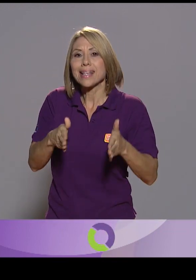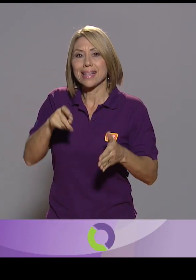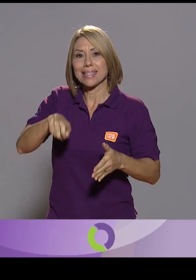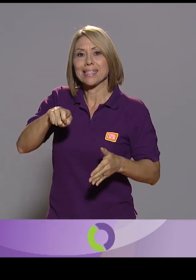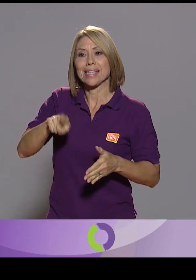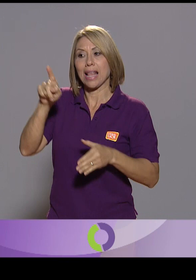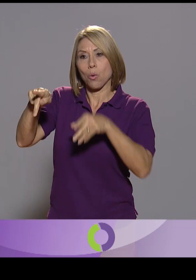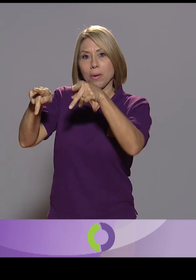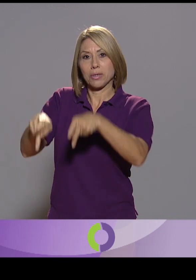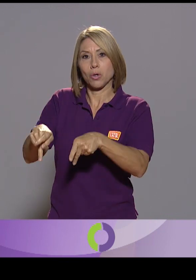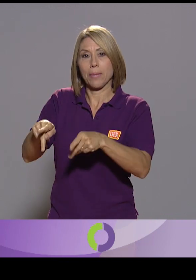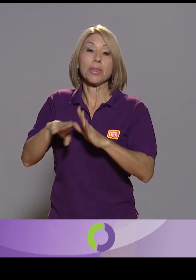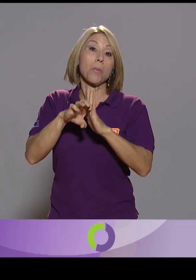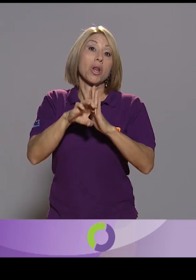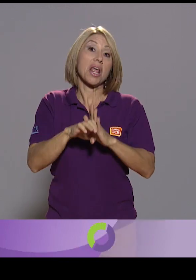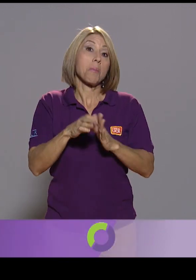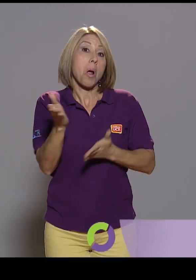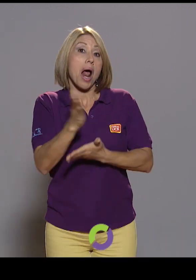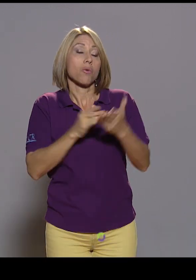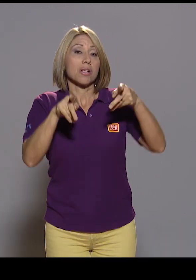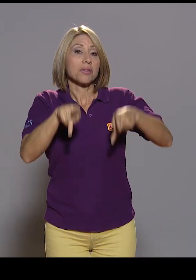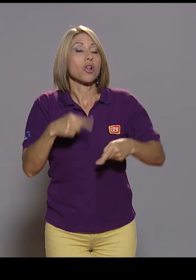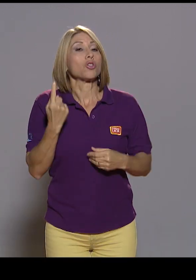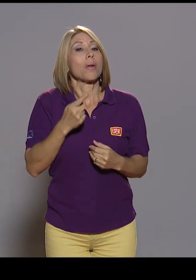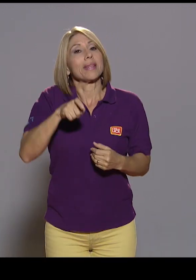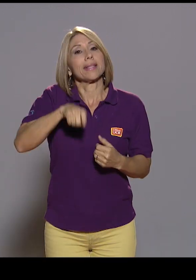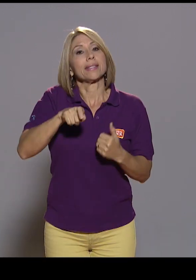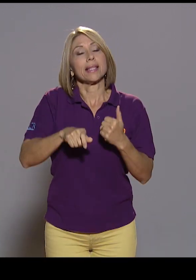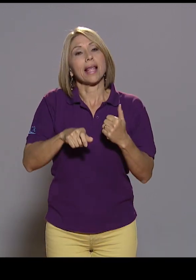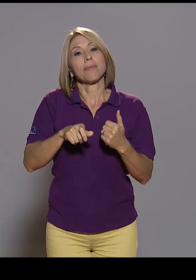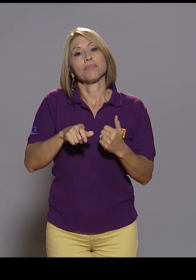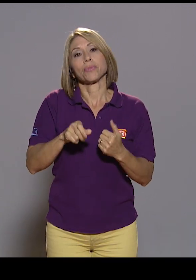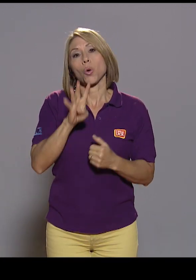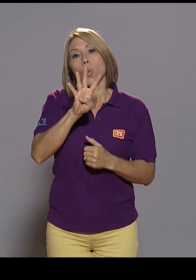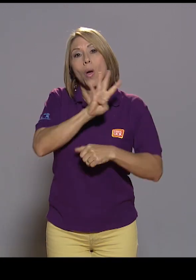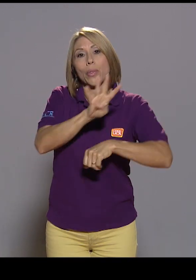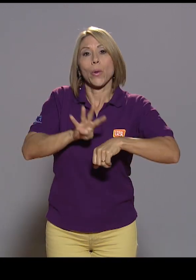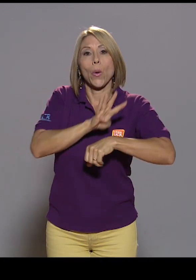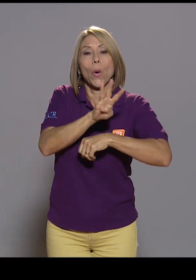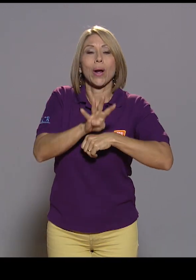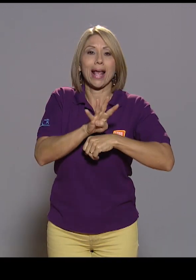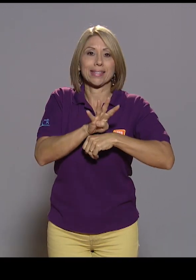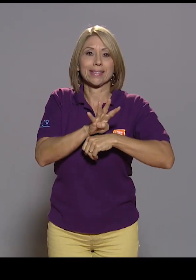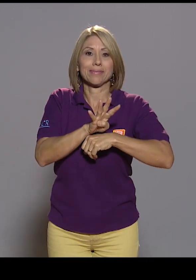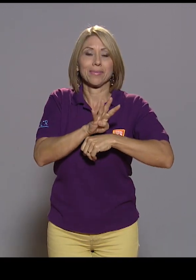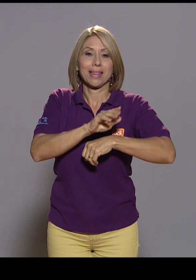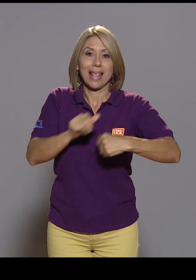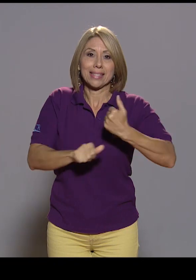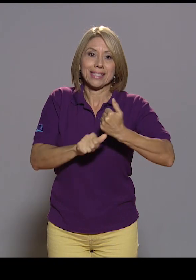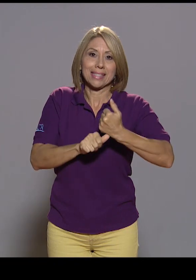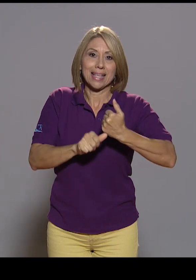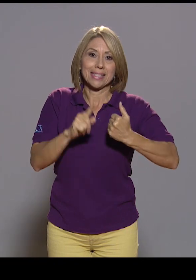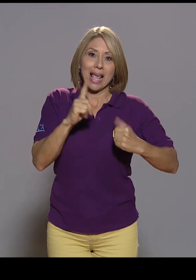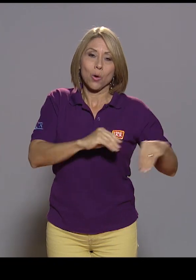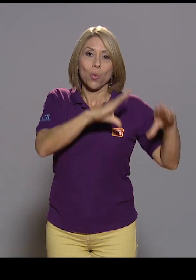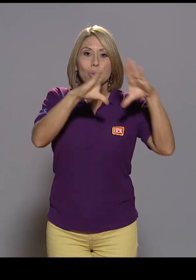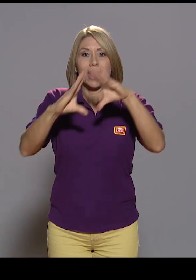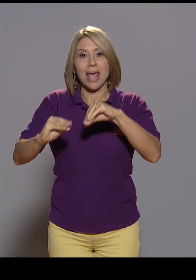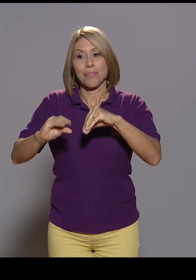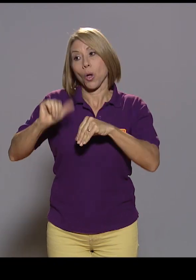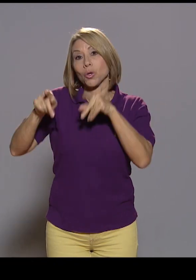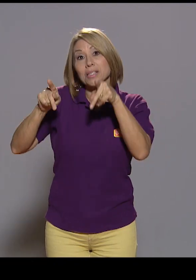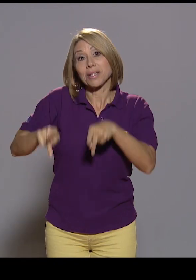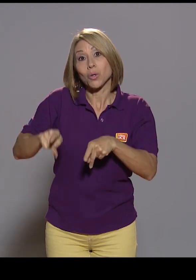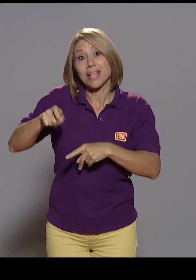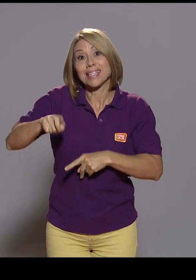personas que solo van a requerir cuatro horas diarias de asistencia y habrán otras personas que requieren ocho horas diarias de asistencia, otras